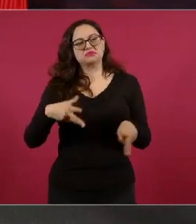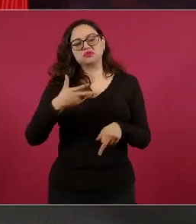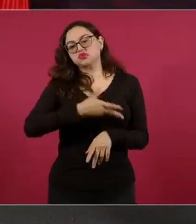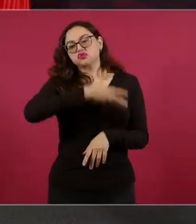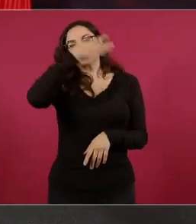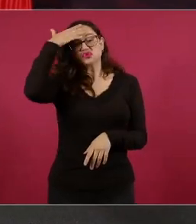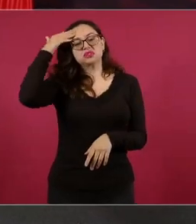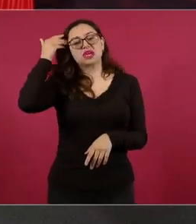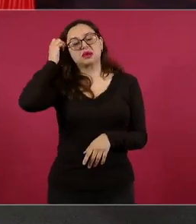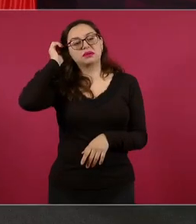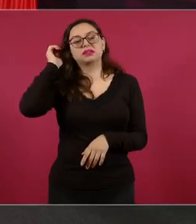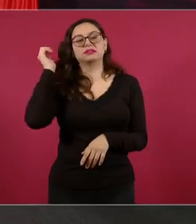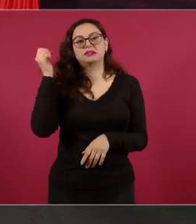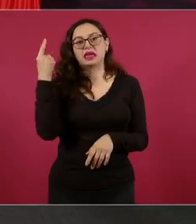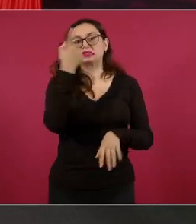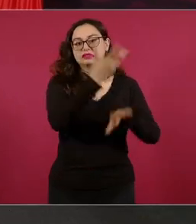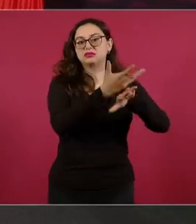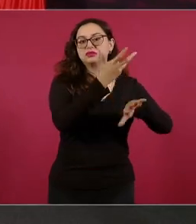98%,